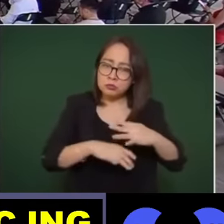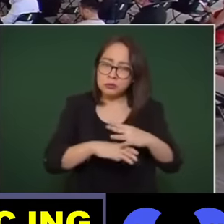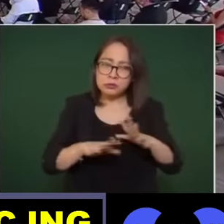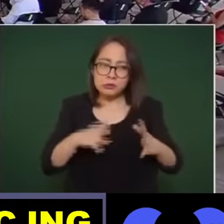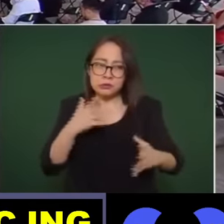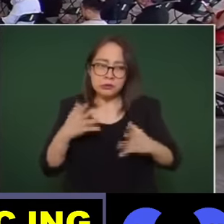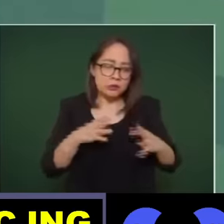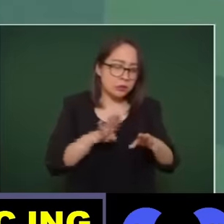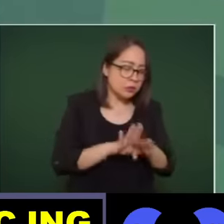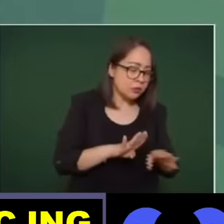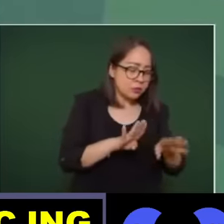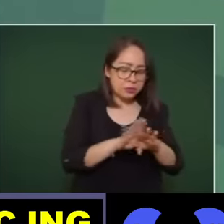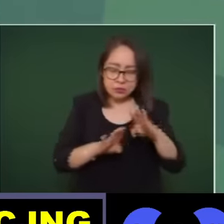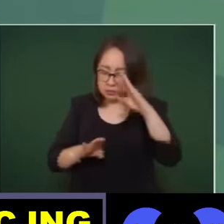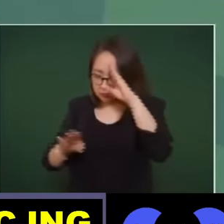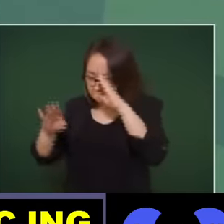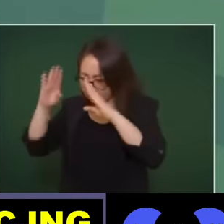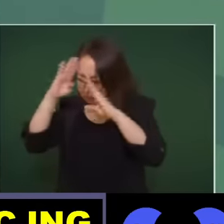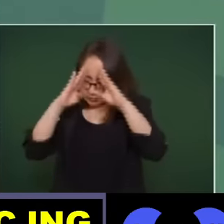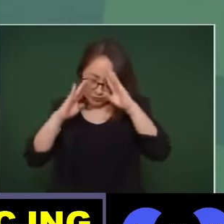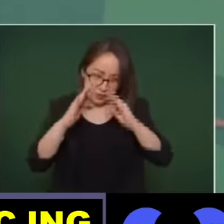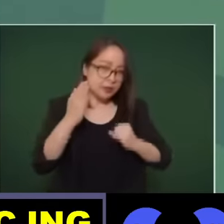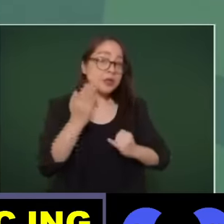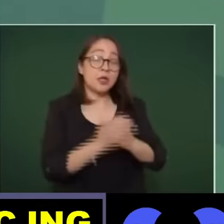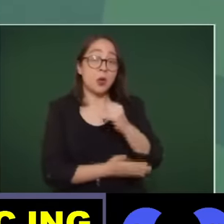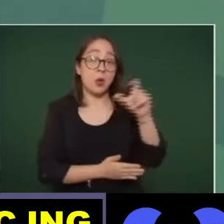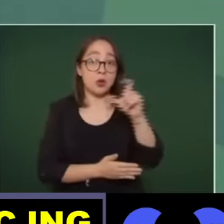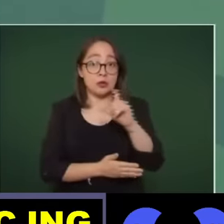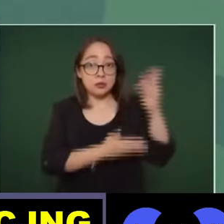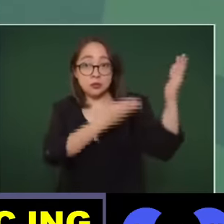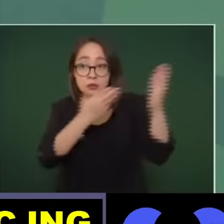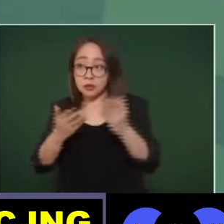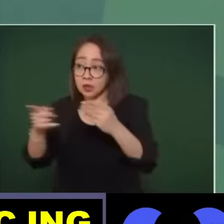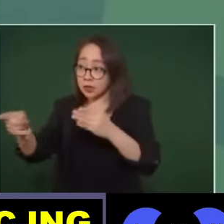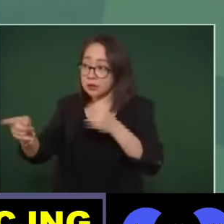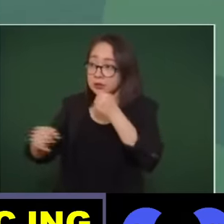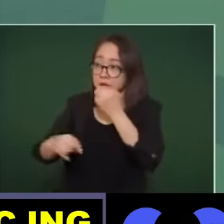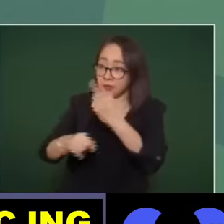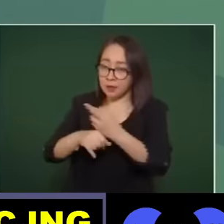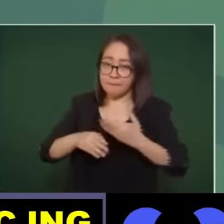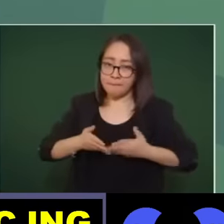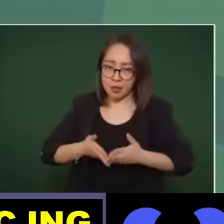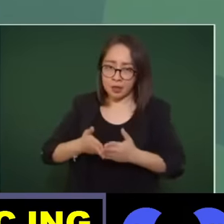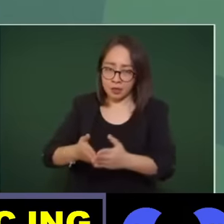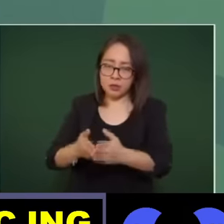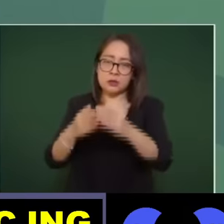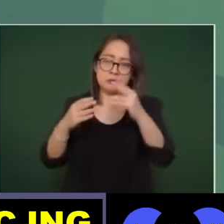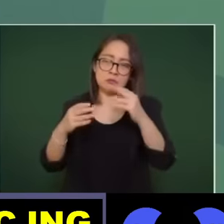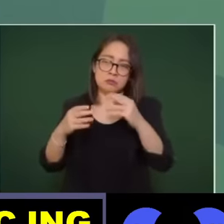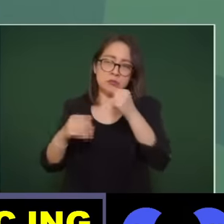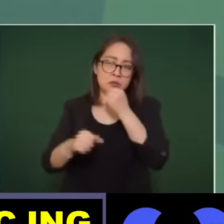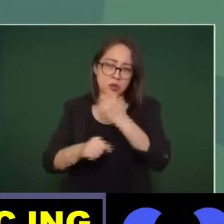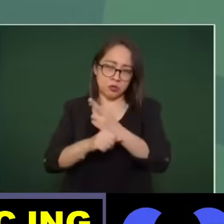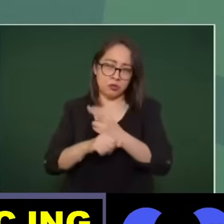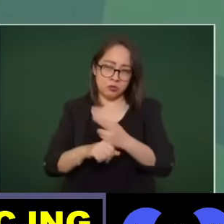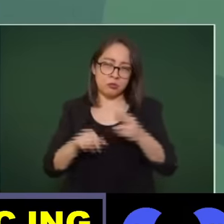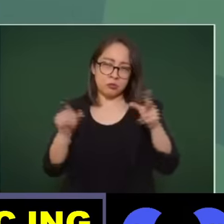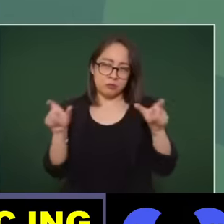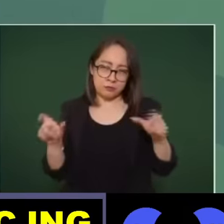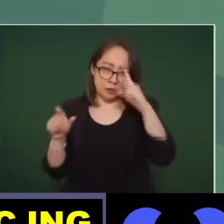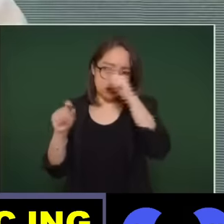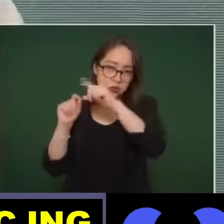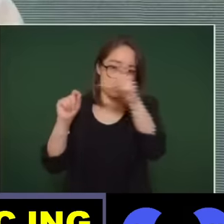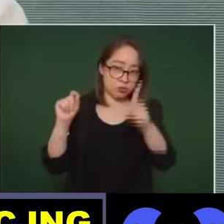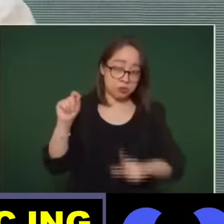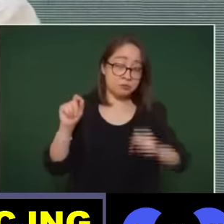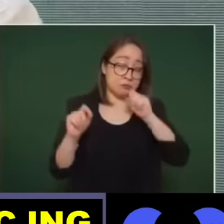decisiones ya cuando llegué estaba el secretario de marina estaba el secretario de la defensa estaban todos y estaba